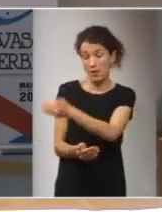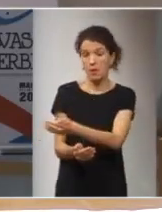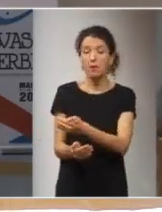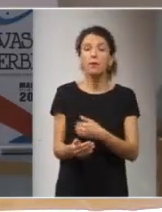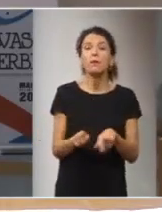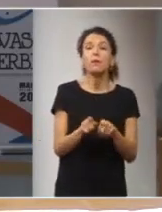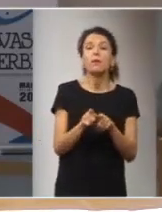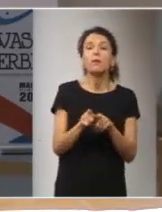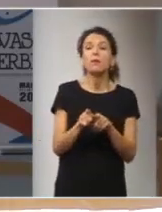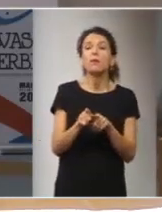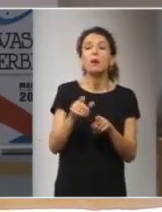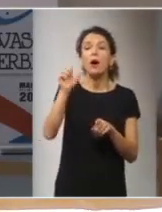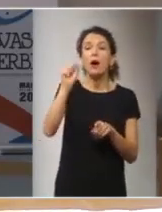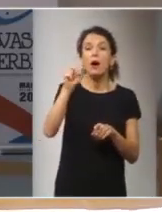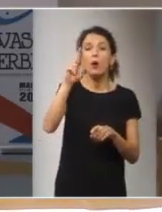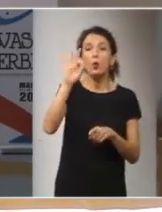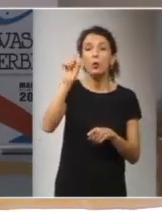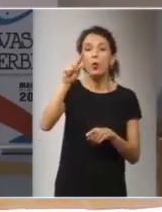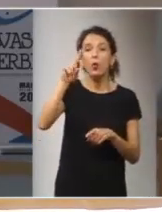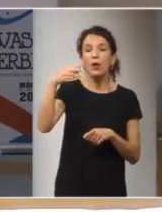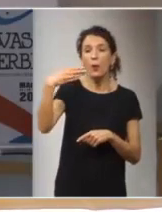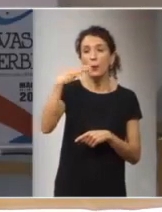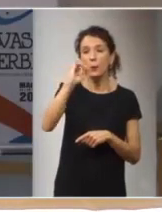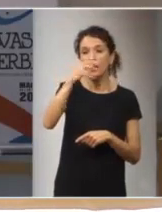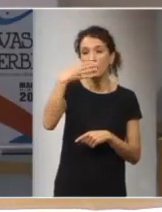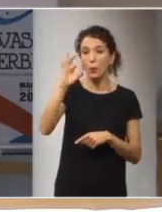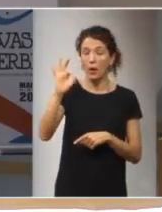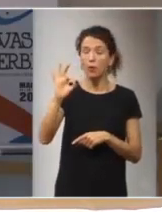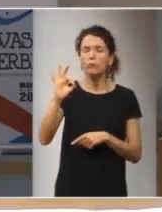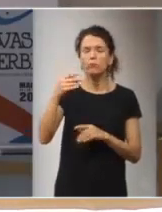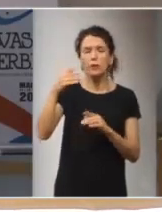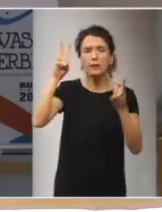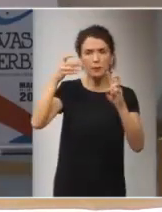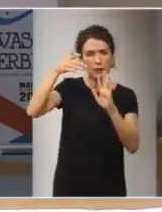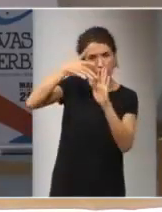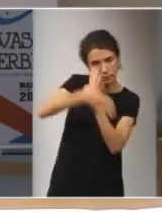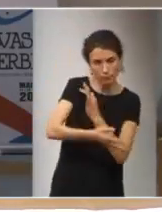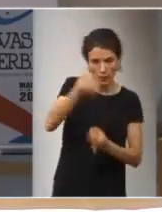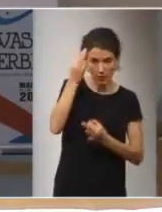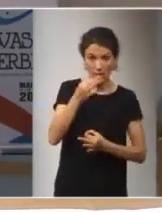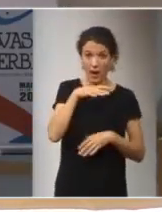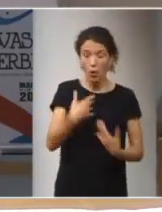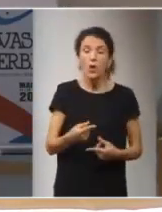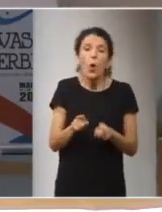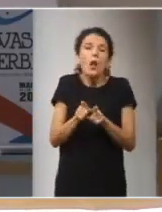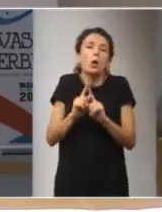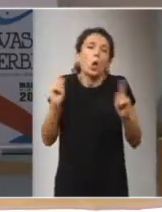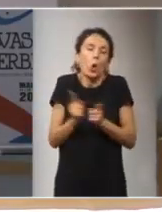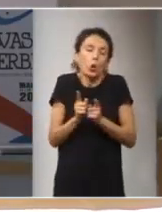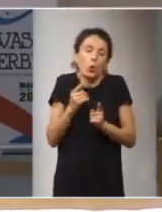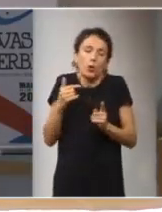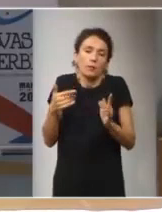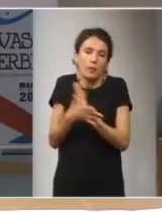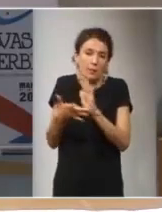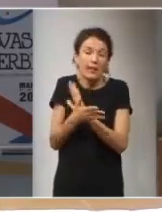de lucha Aurora Bilbao va a dar una presentación donde emplearía más sobre este tema pero ahora les voy a dar una pincelada sobre qué es lo que